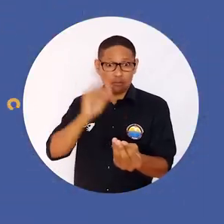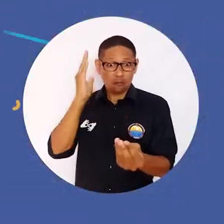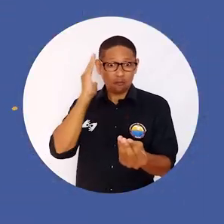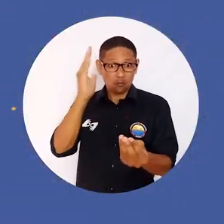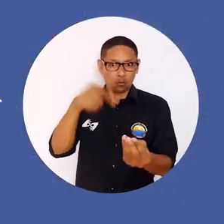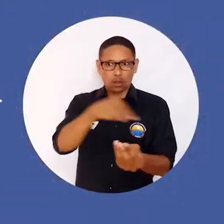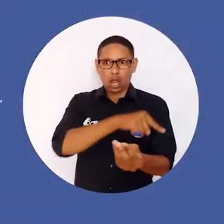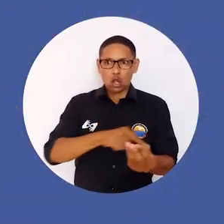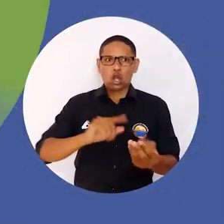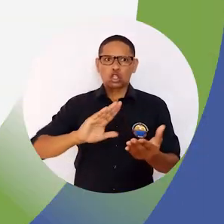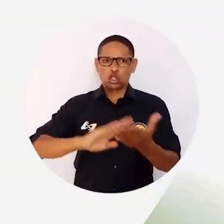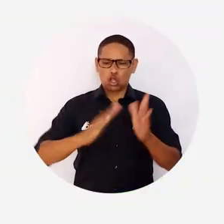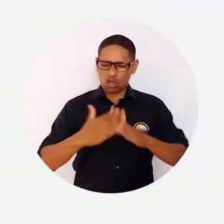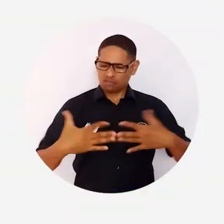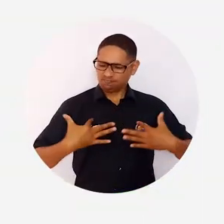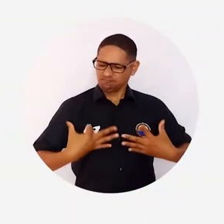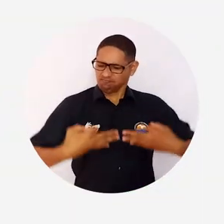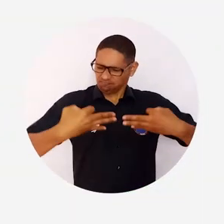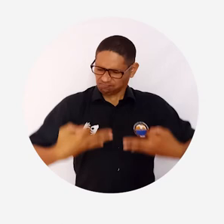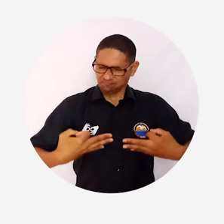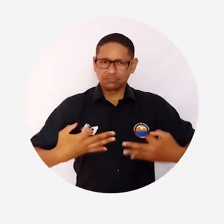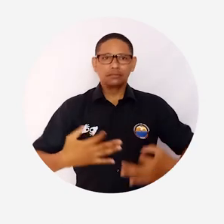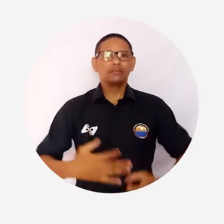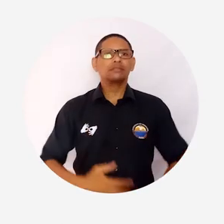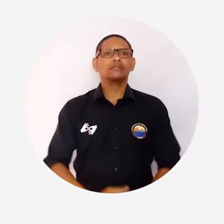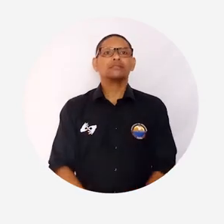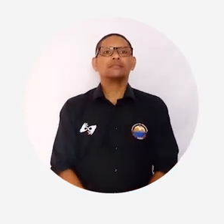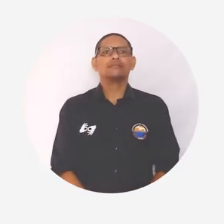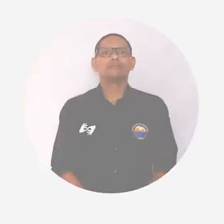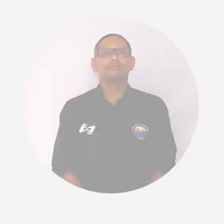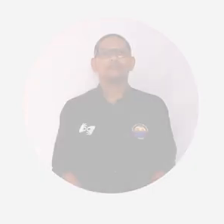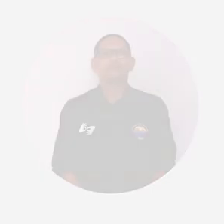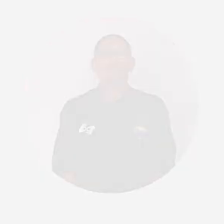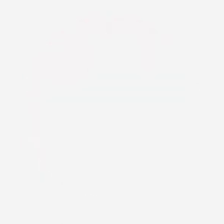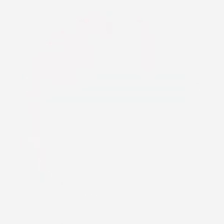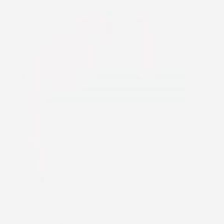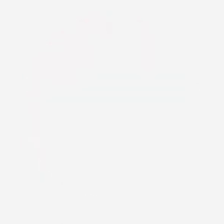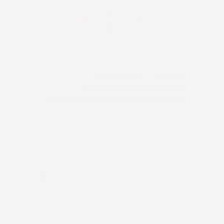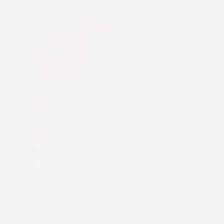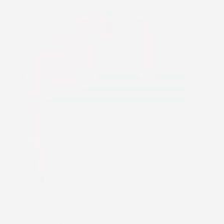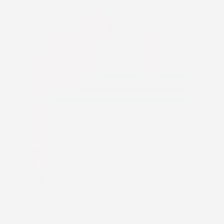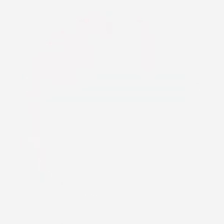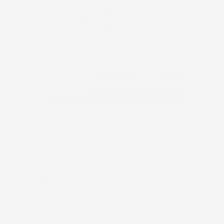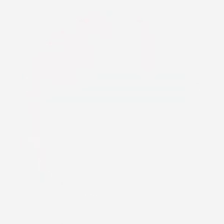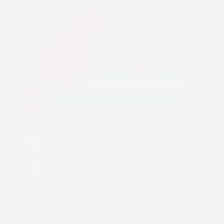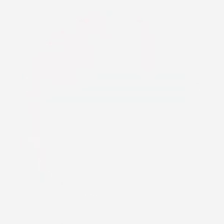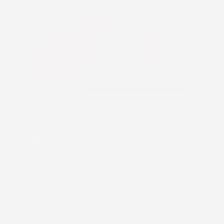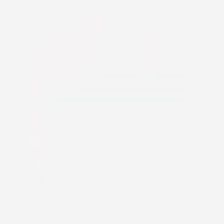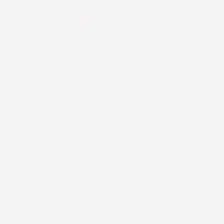nueva generación de ciudadanos. Universidad de Magdalena. Aún más incluyente e innovadora.